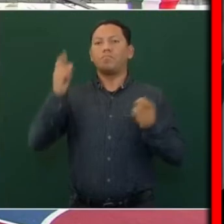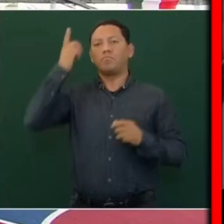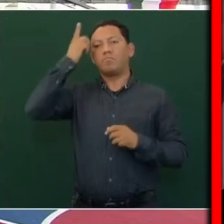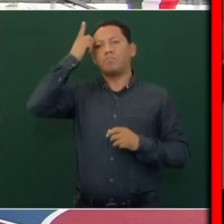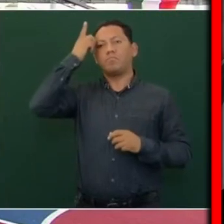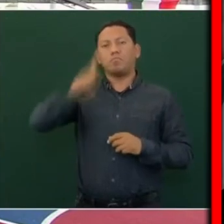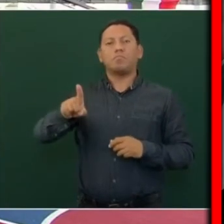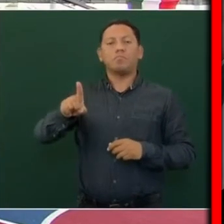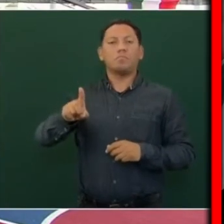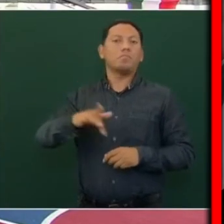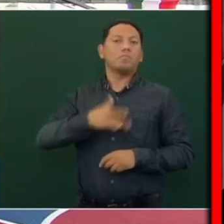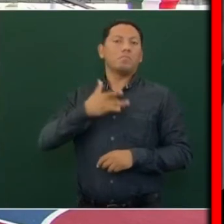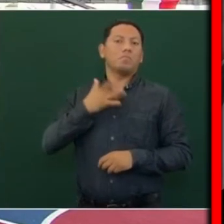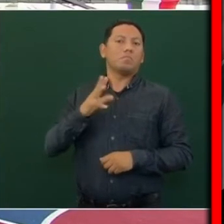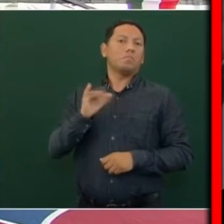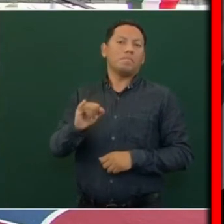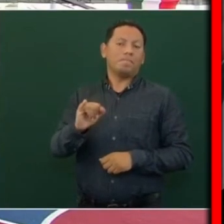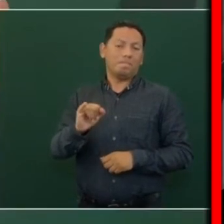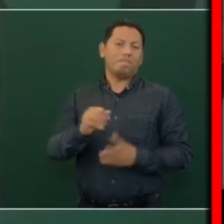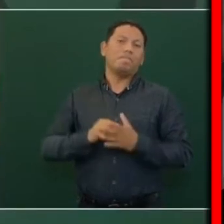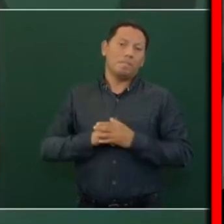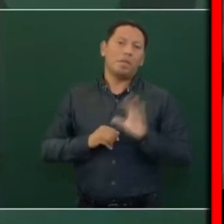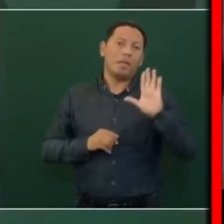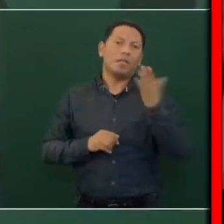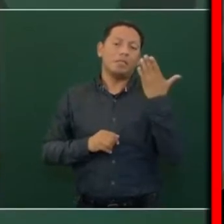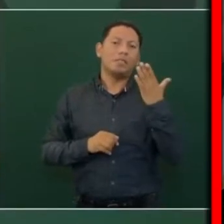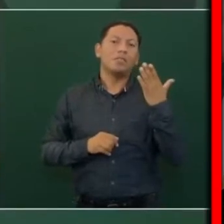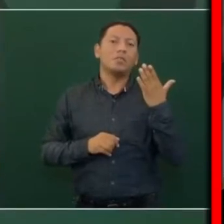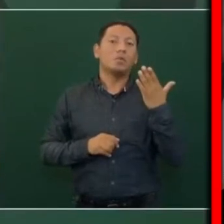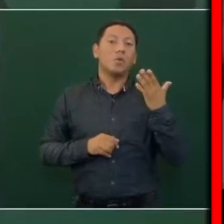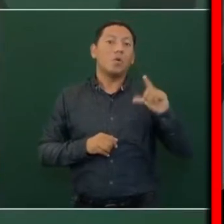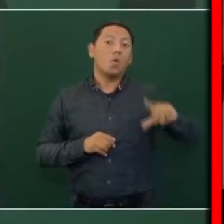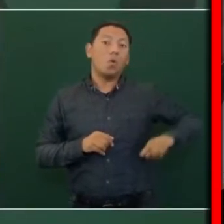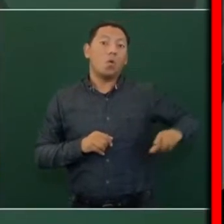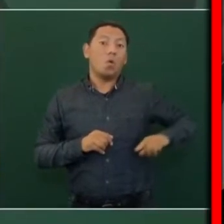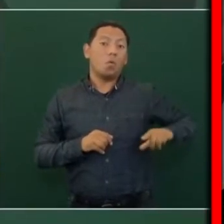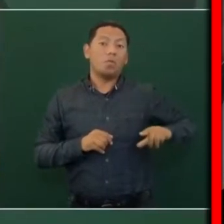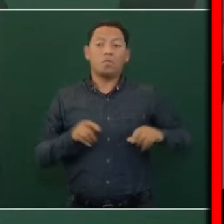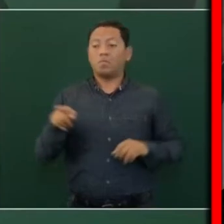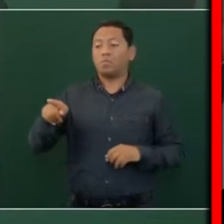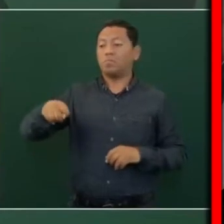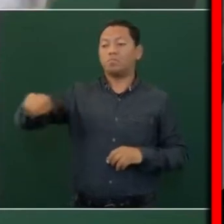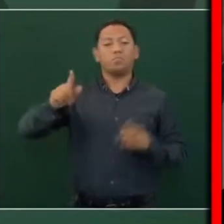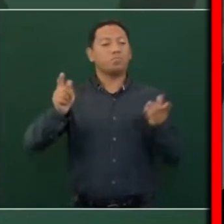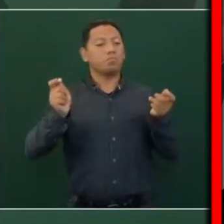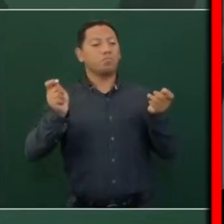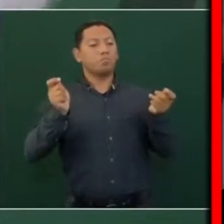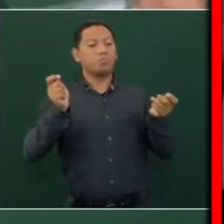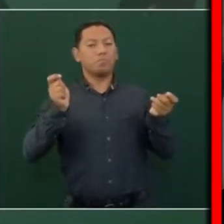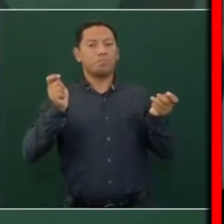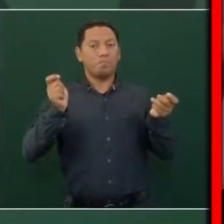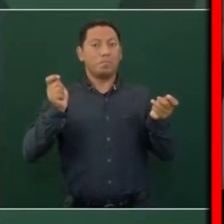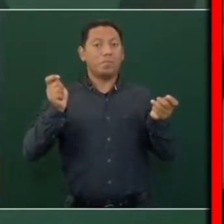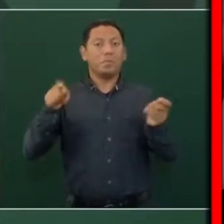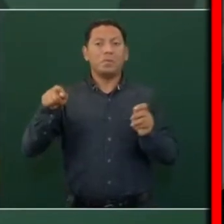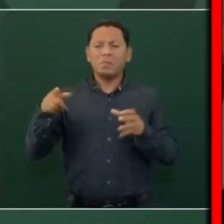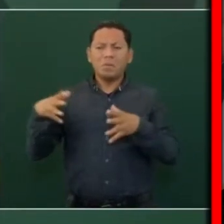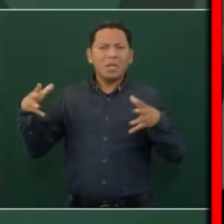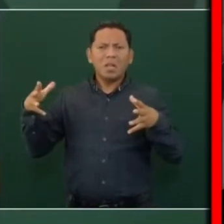El gobierno estaba secuestrado, tomado por esa minoría.